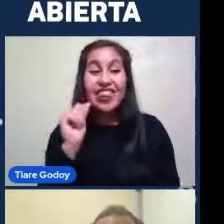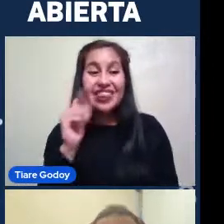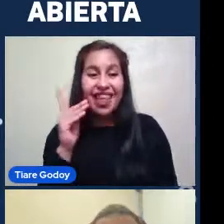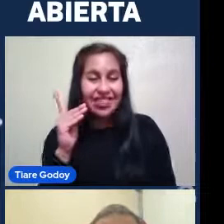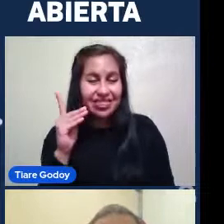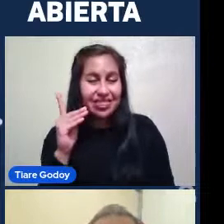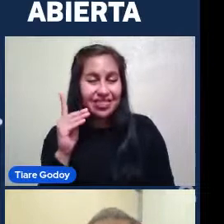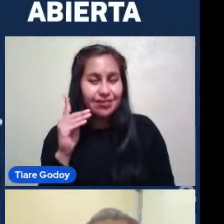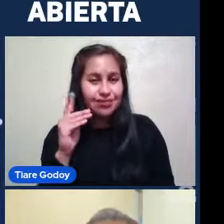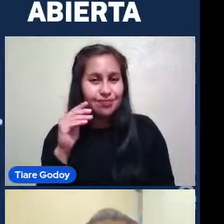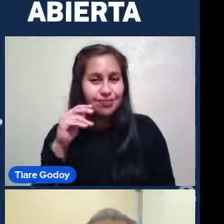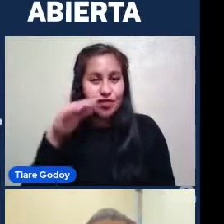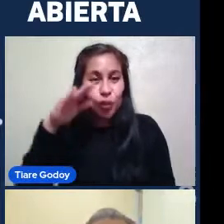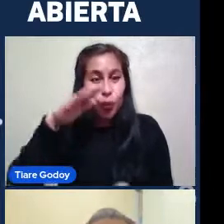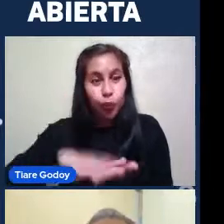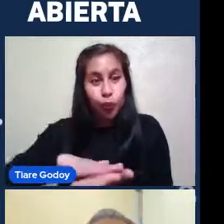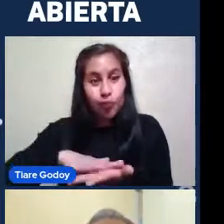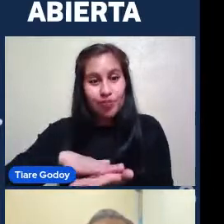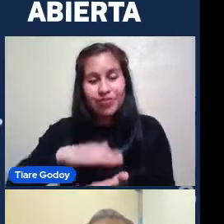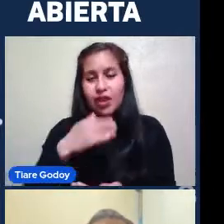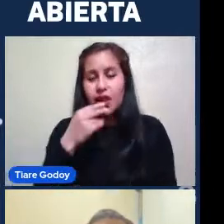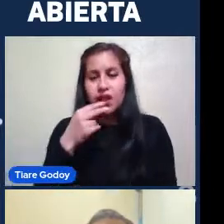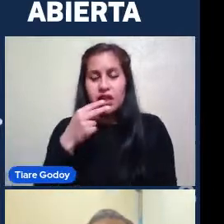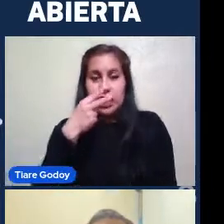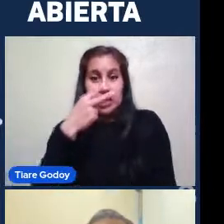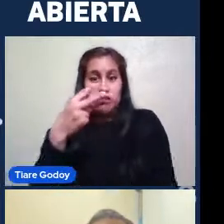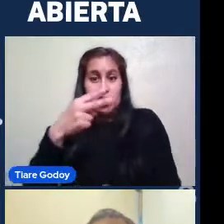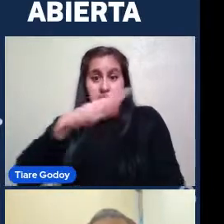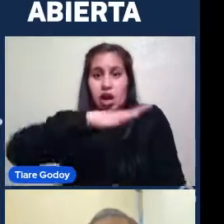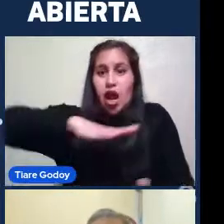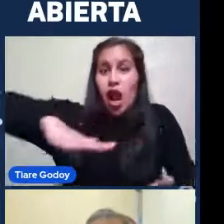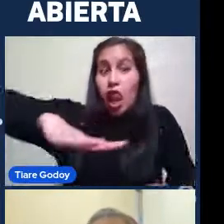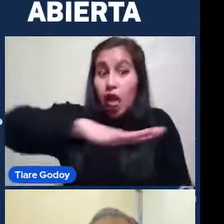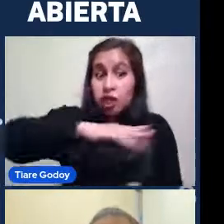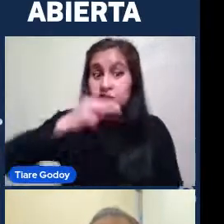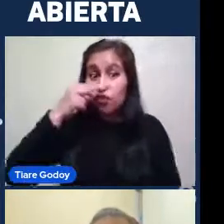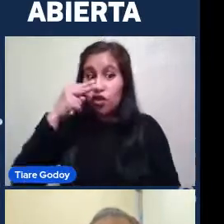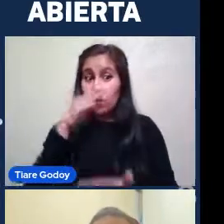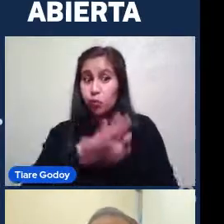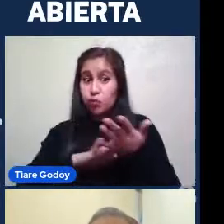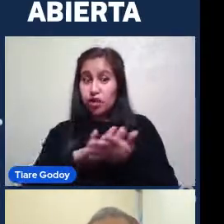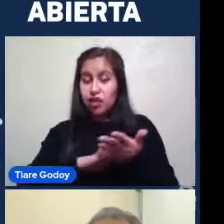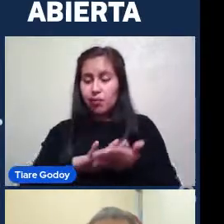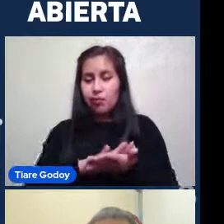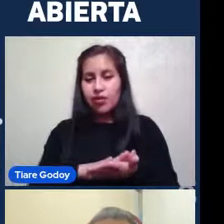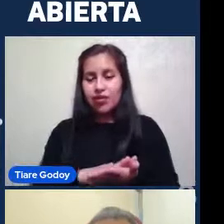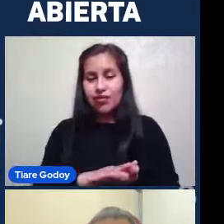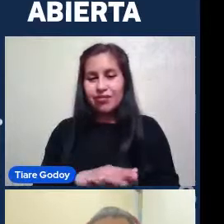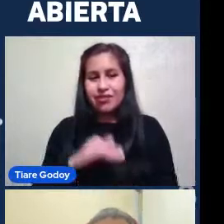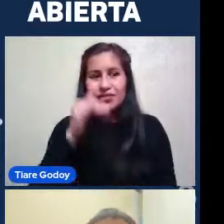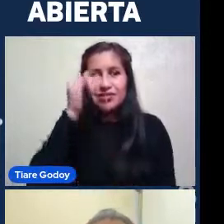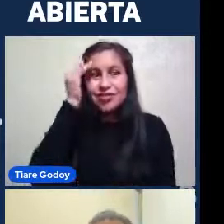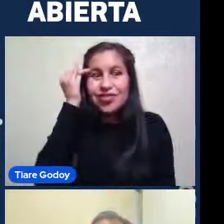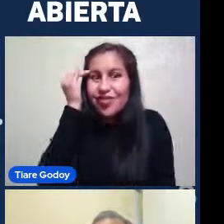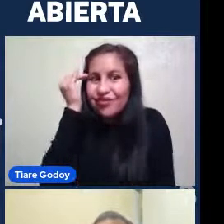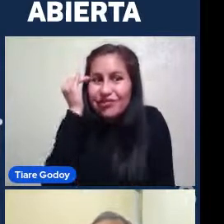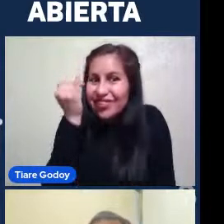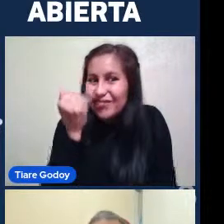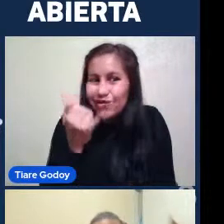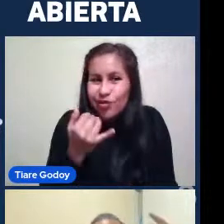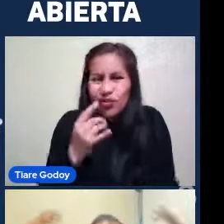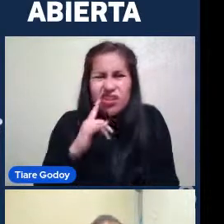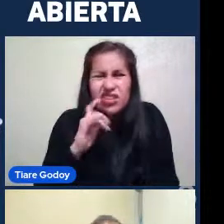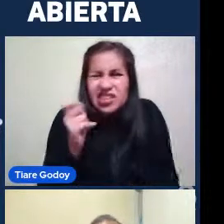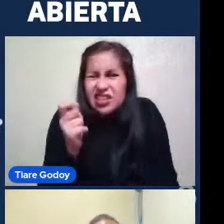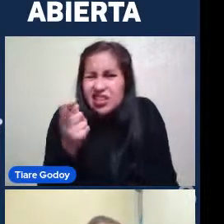Entonces Cuando vemos Una galaxia Por ejemplo Ah bueno Ahí está la respuesta No tenemos idea De que es la materia oscura Yo puedo hablarles